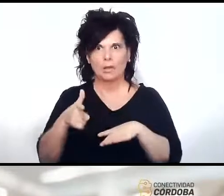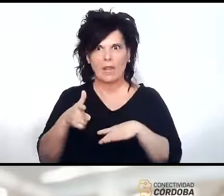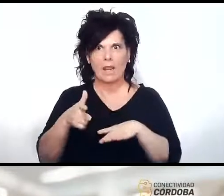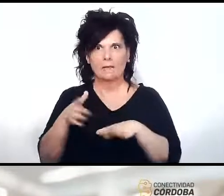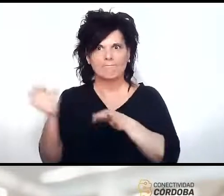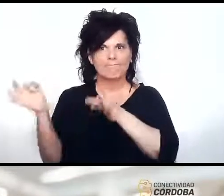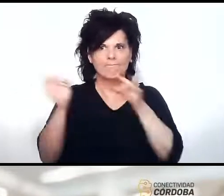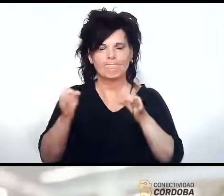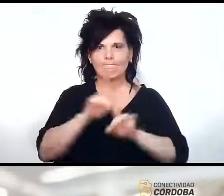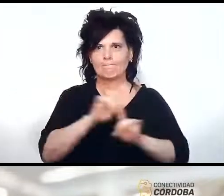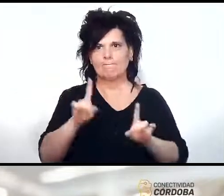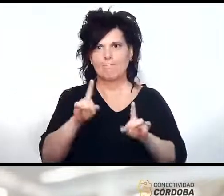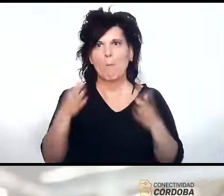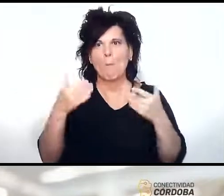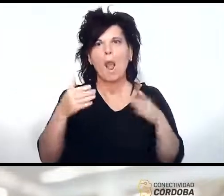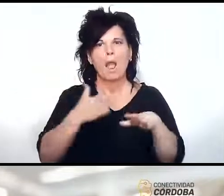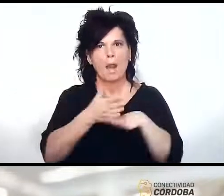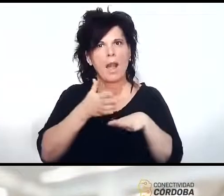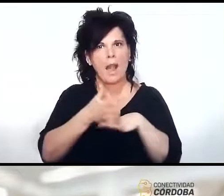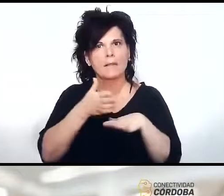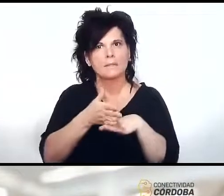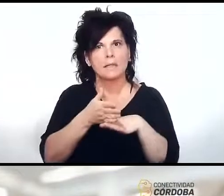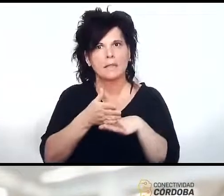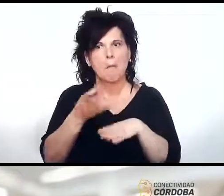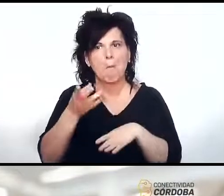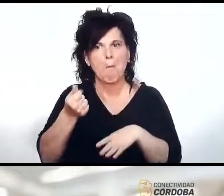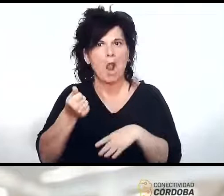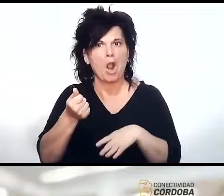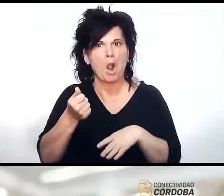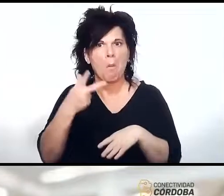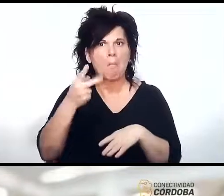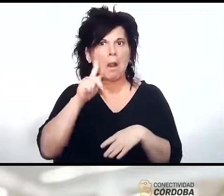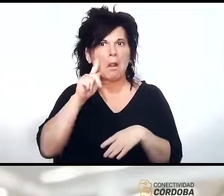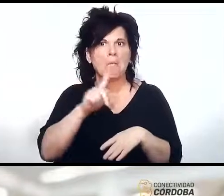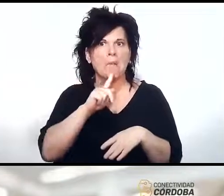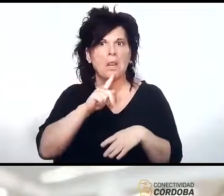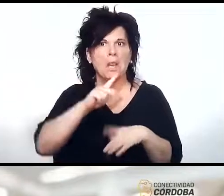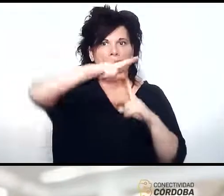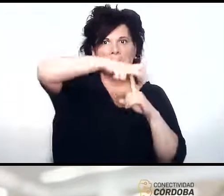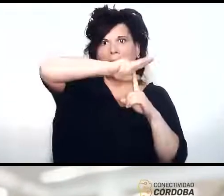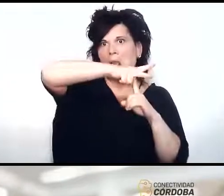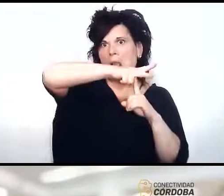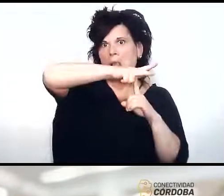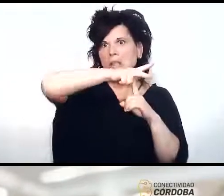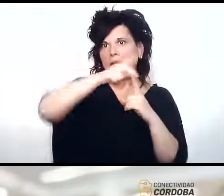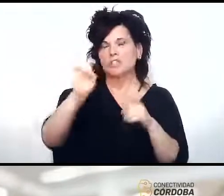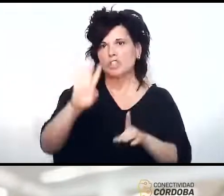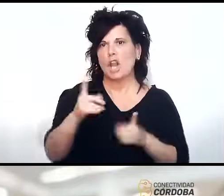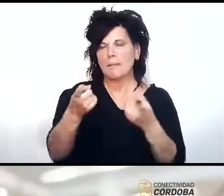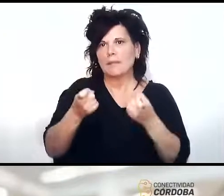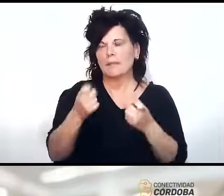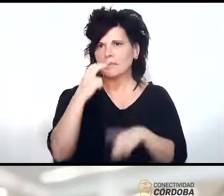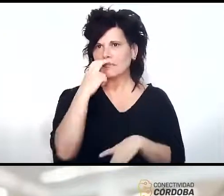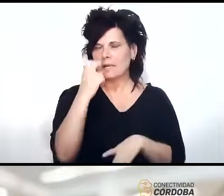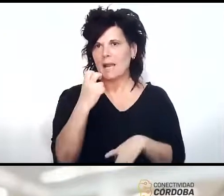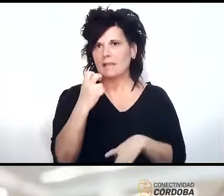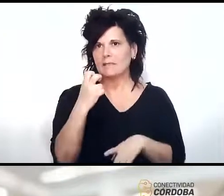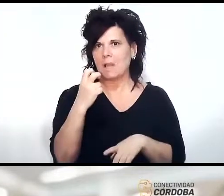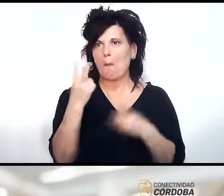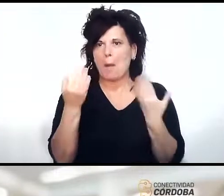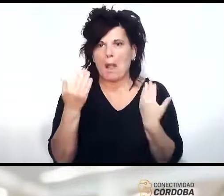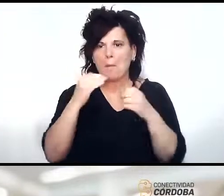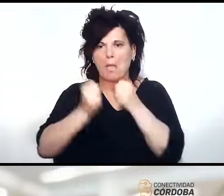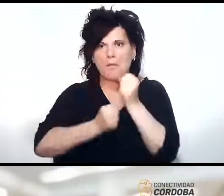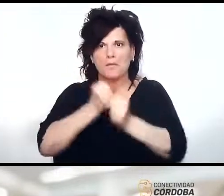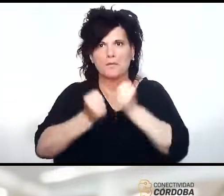van a poder tener acceso porque van a comprar el kit la antena y lo único que tienen que tener es electricidad para que funcione y tendrían acceso a internet